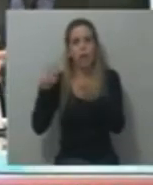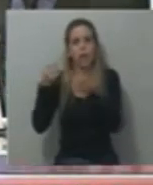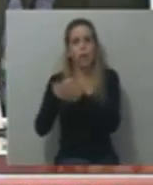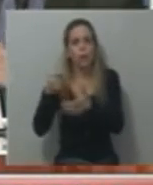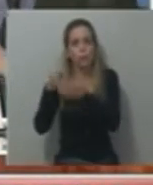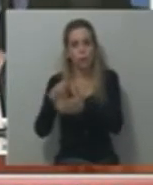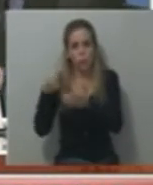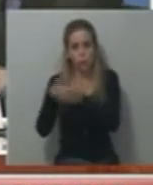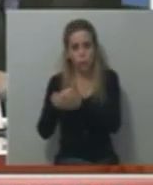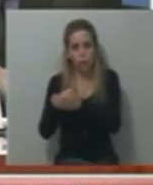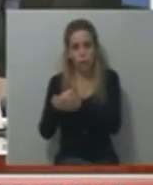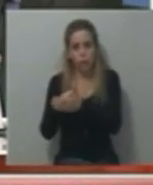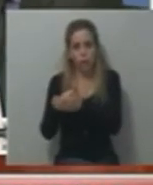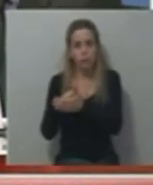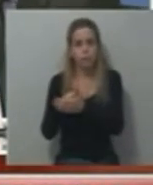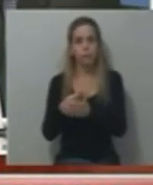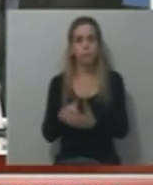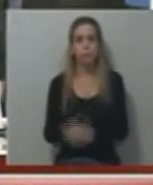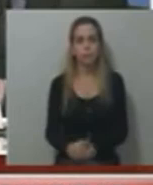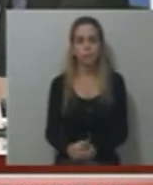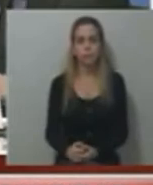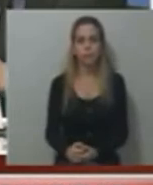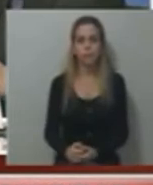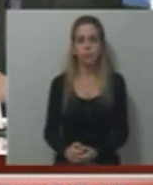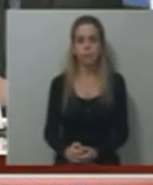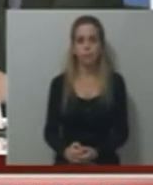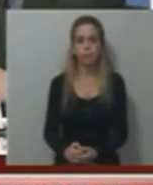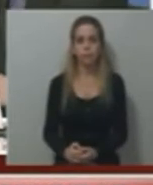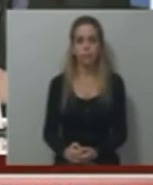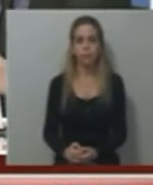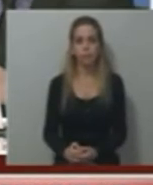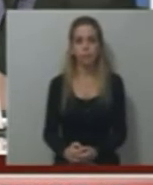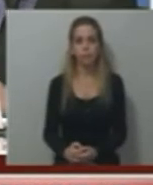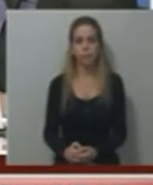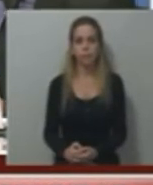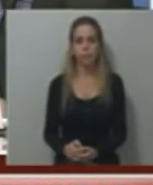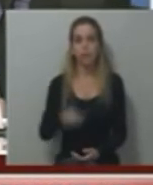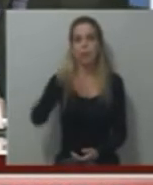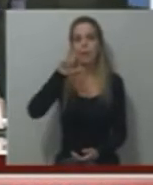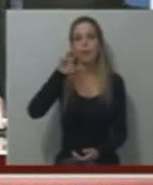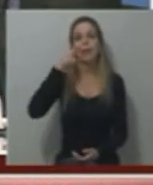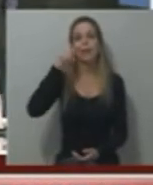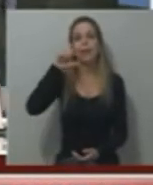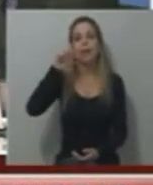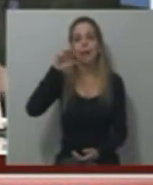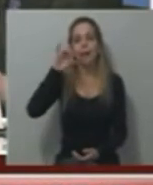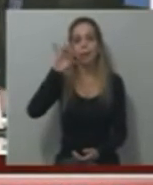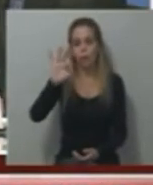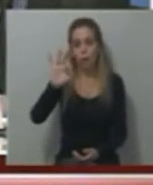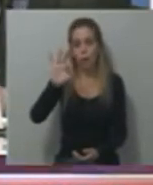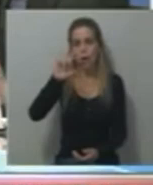Bervisky, por un lado, y la visión un poco más dura, que era la que representa a Ricardo Casal, en su momento el exministro Carlos